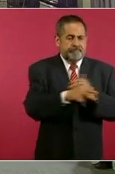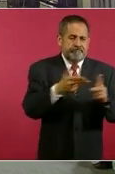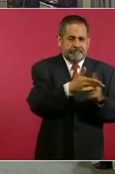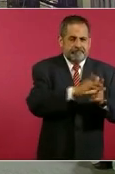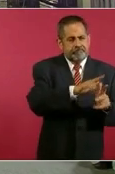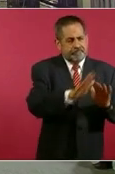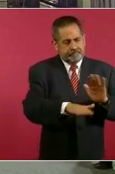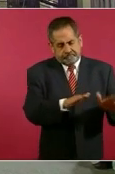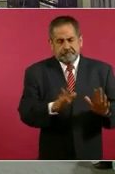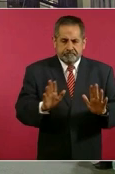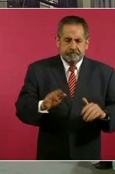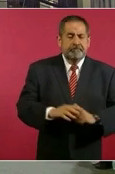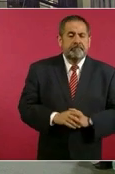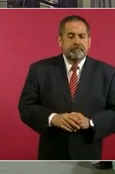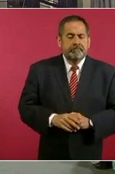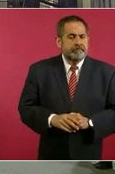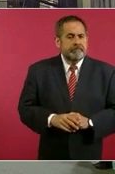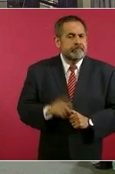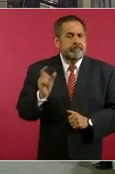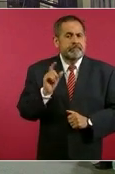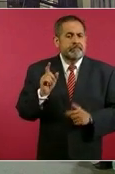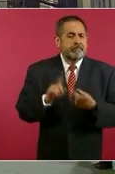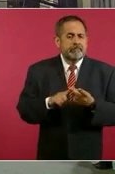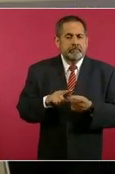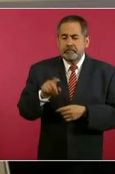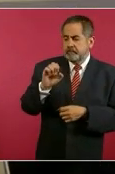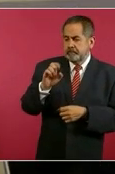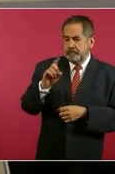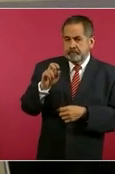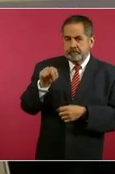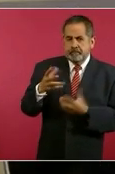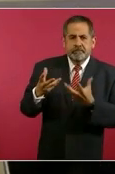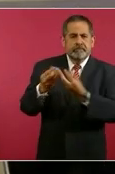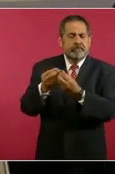Reiterando en este tema, ¿hasta dónde va a colaborar la Secretaría de Defensa Nacional?